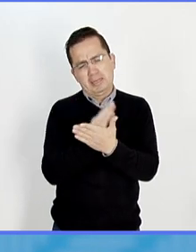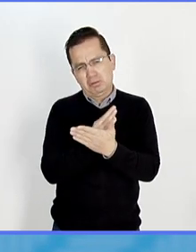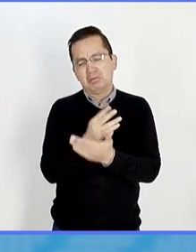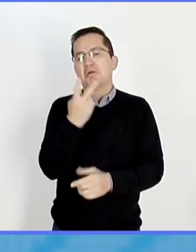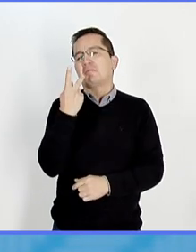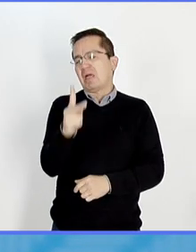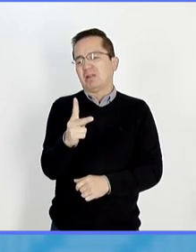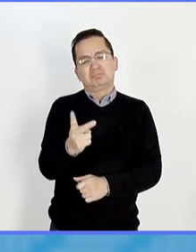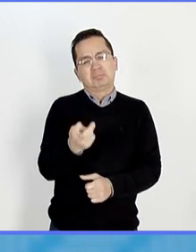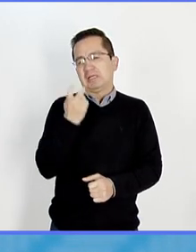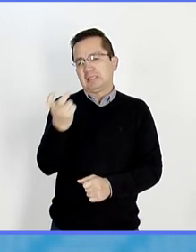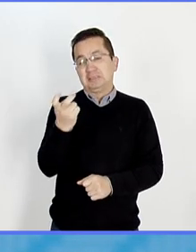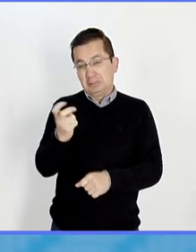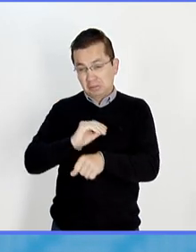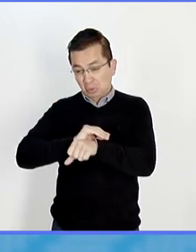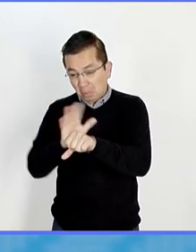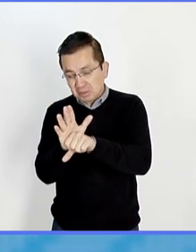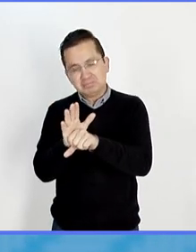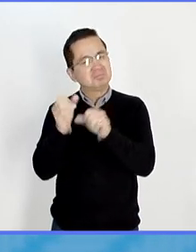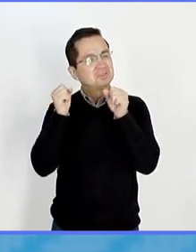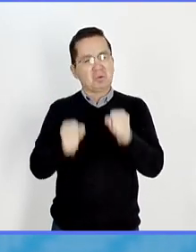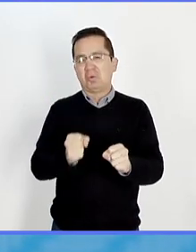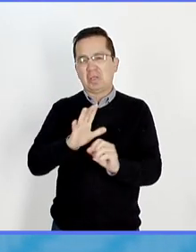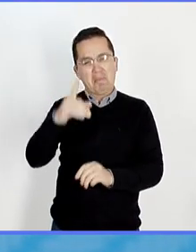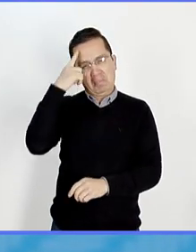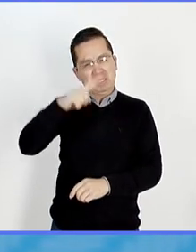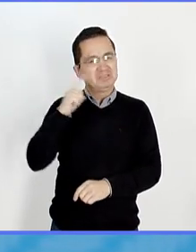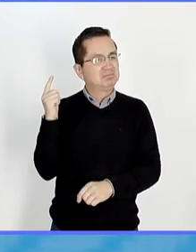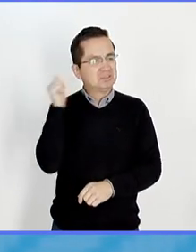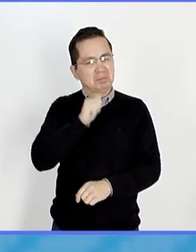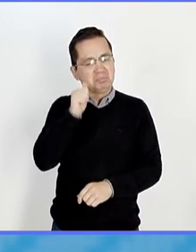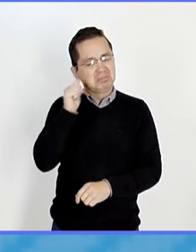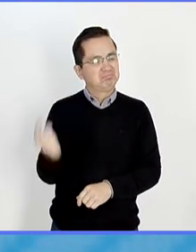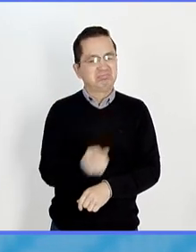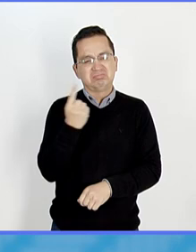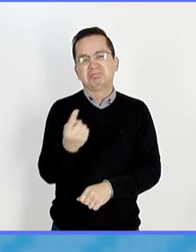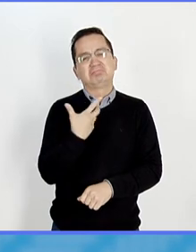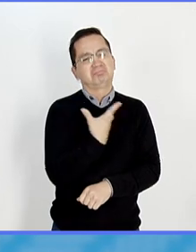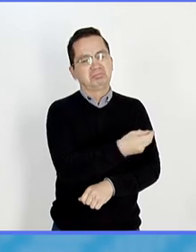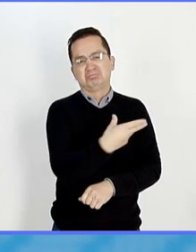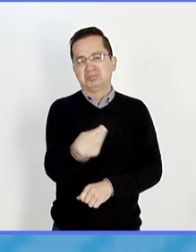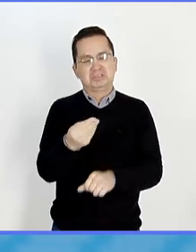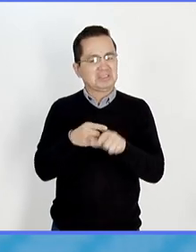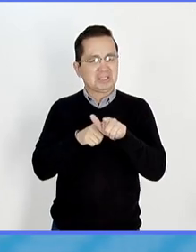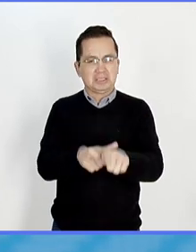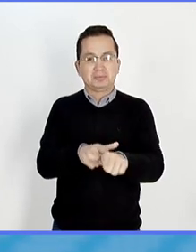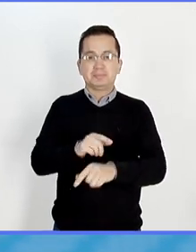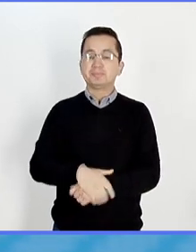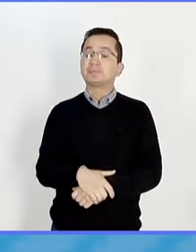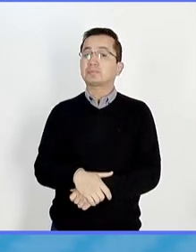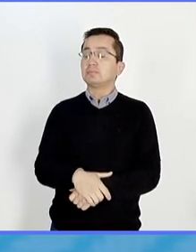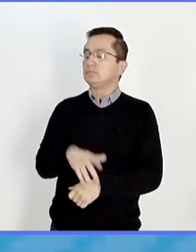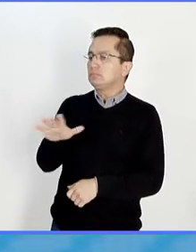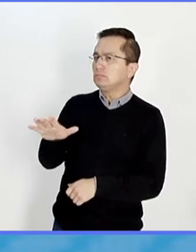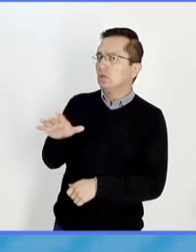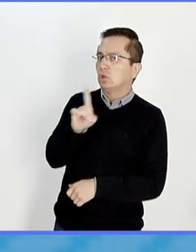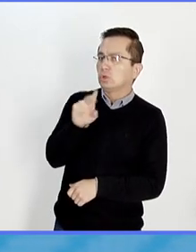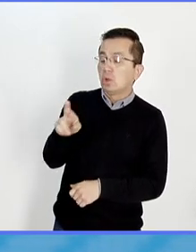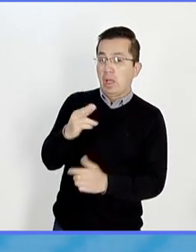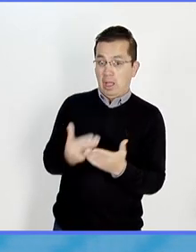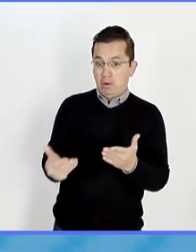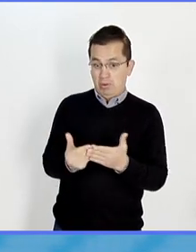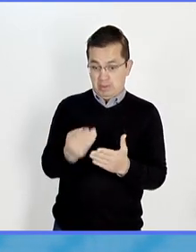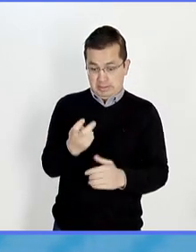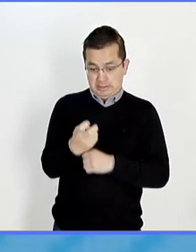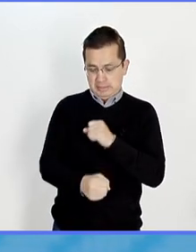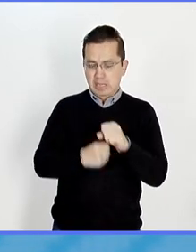acompañar ya el resto de nuestra existencia. Eso lo debemos tener muy claro. Doctora, se habla al principio de este año, pues de una nueva variante que parece ser también